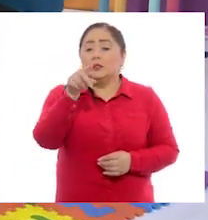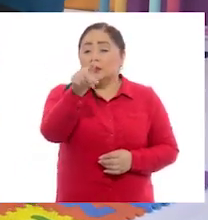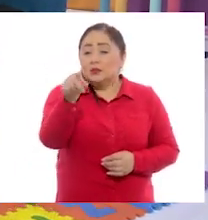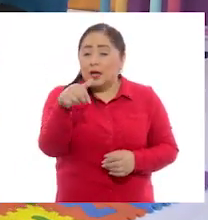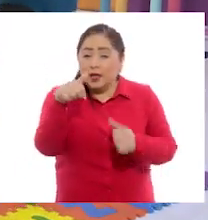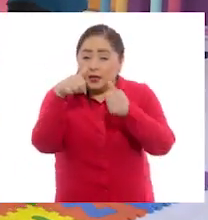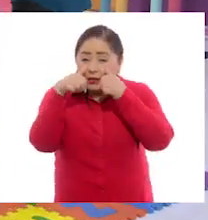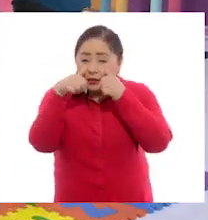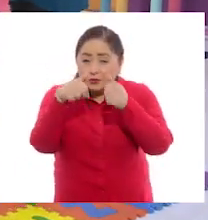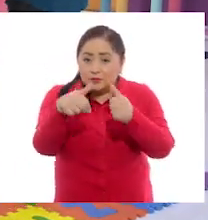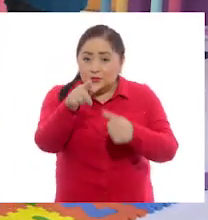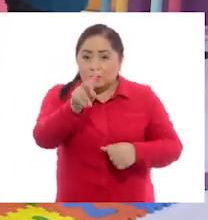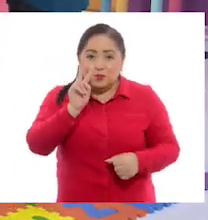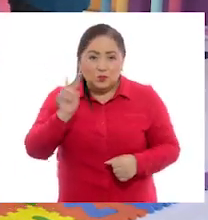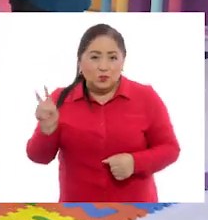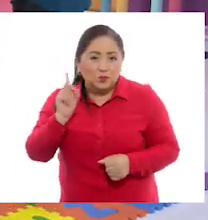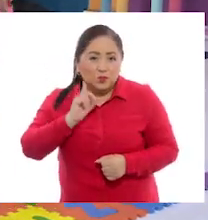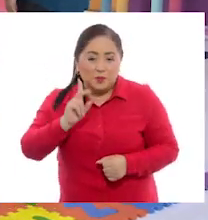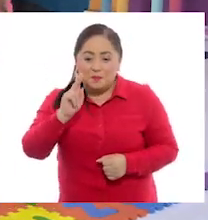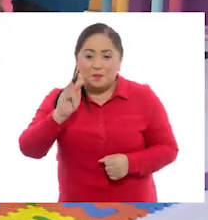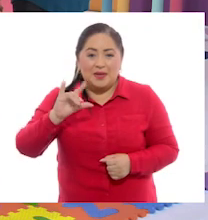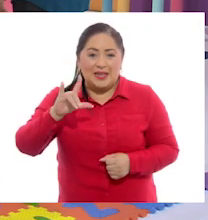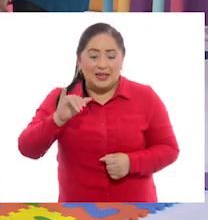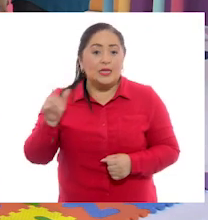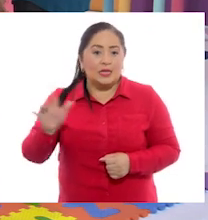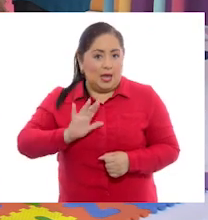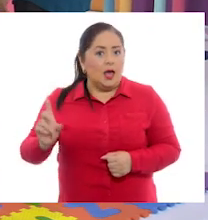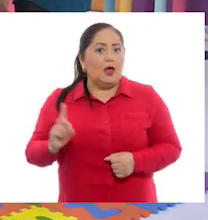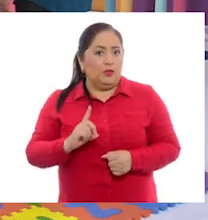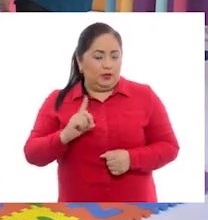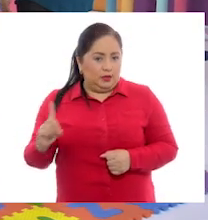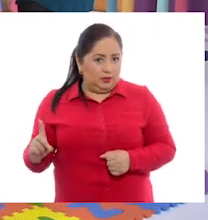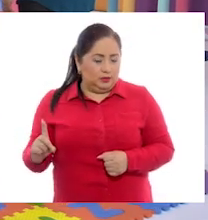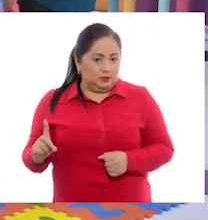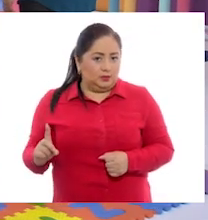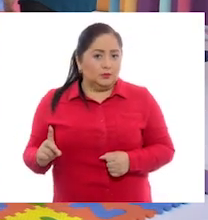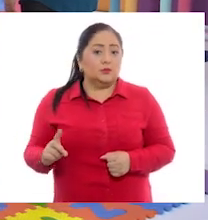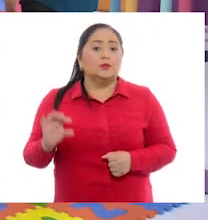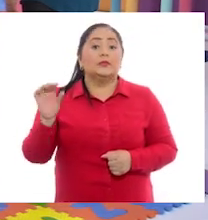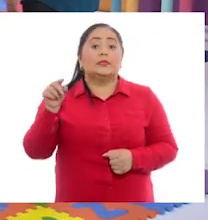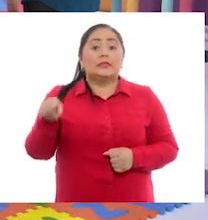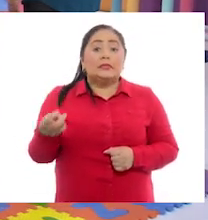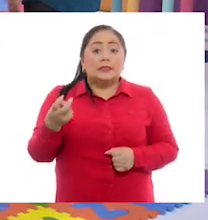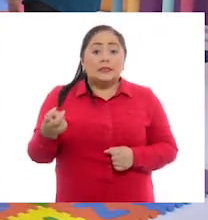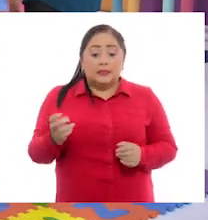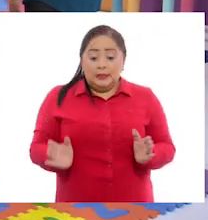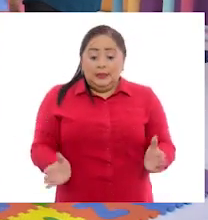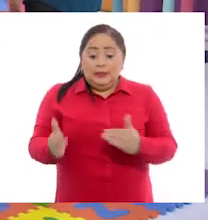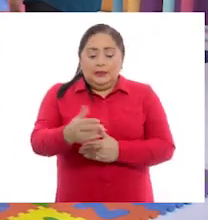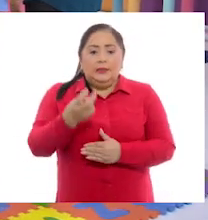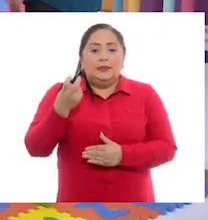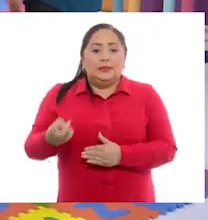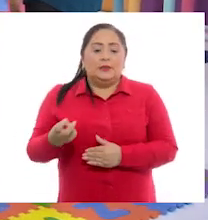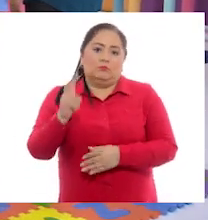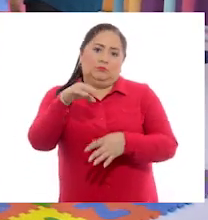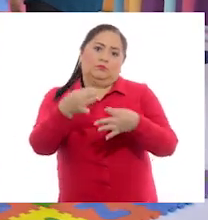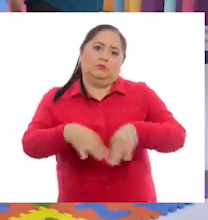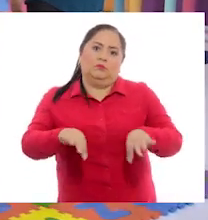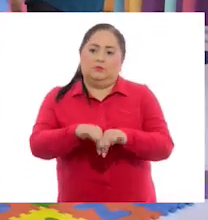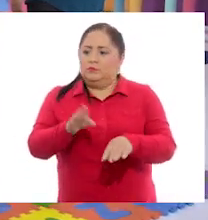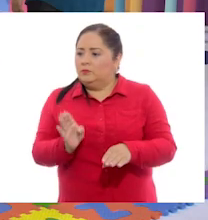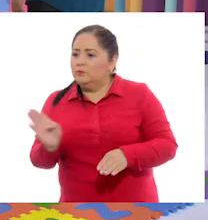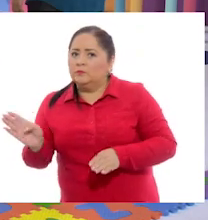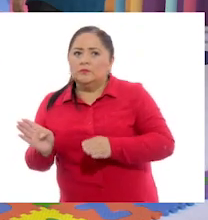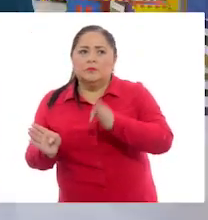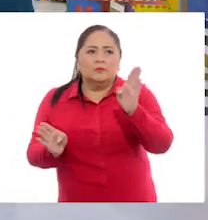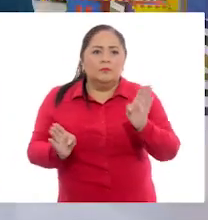atención y observan a Pili, Pili ya se colocó a la derecha del cubo. Ese va a ser un punto de referencia muy importante que